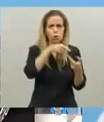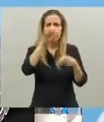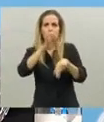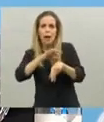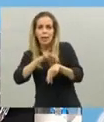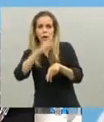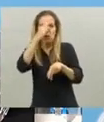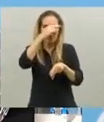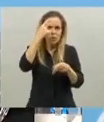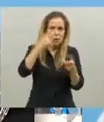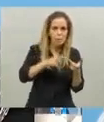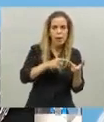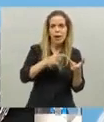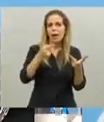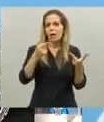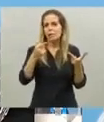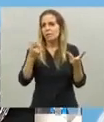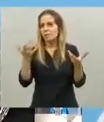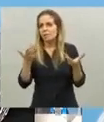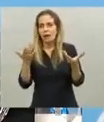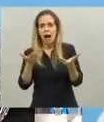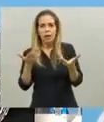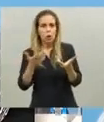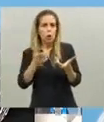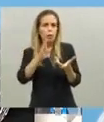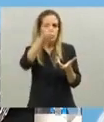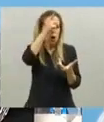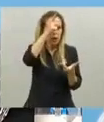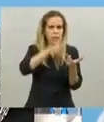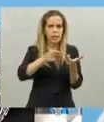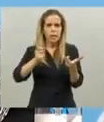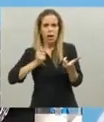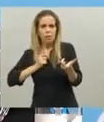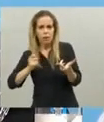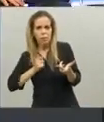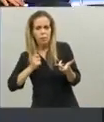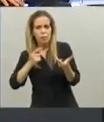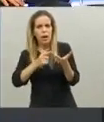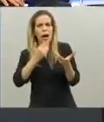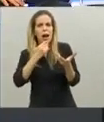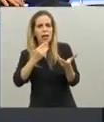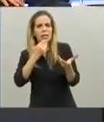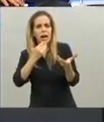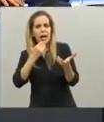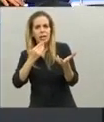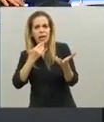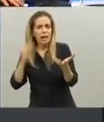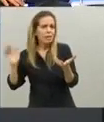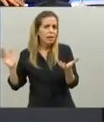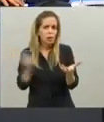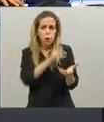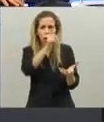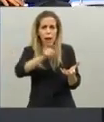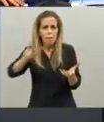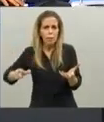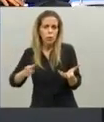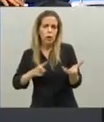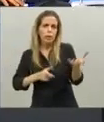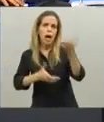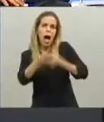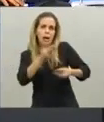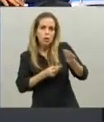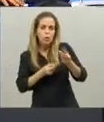y médicas gracias a todas las fuerzas de seguridad gracias a todos los que nos ayudan a los